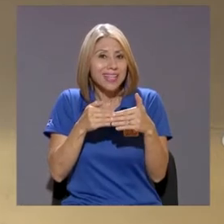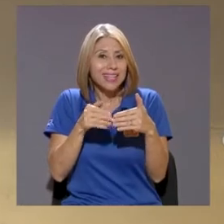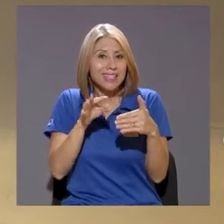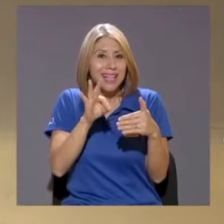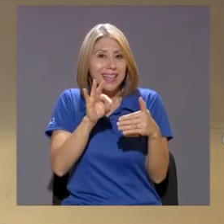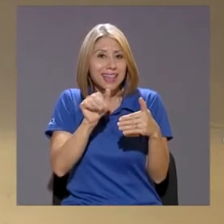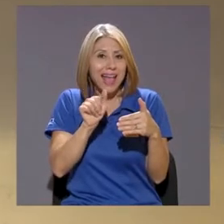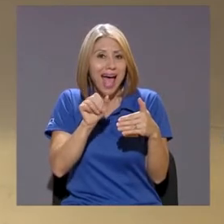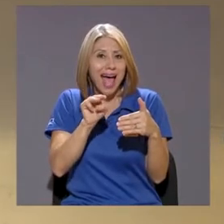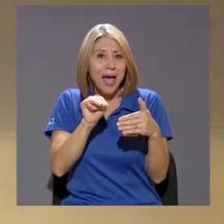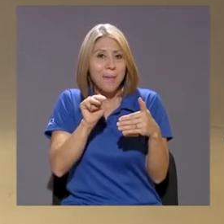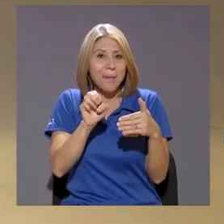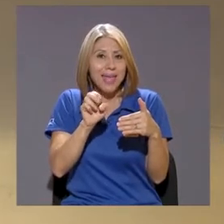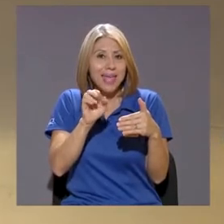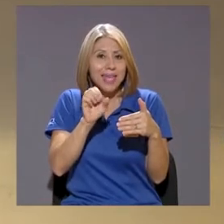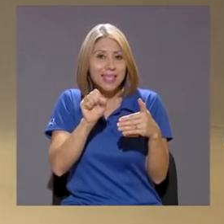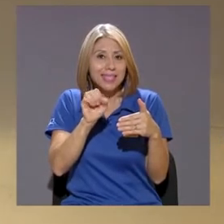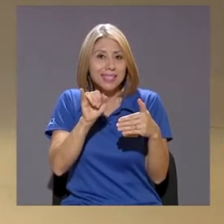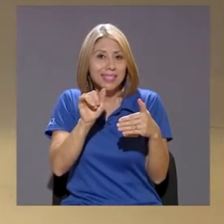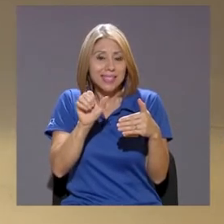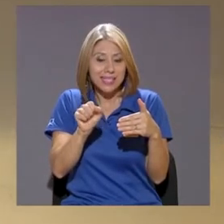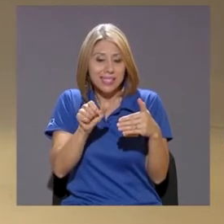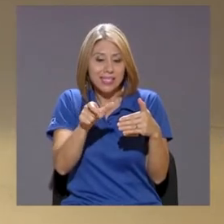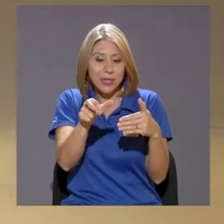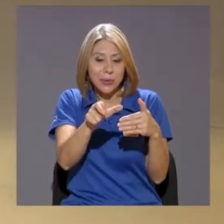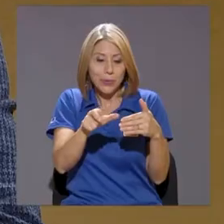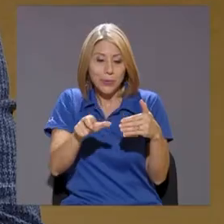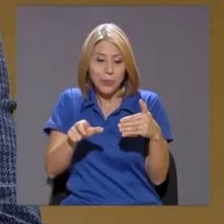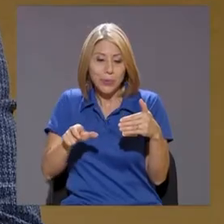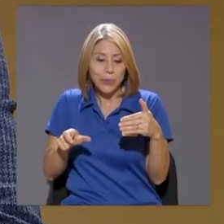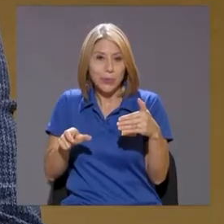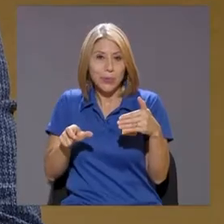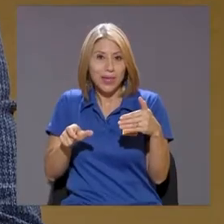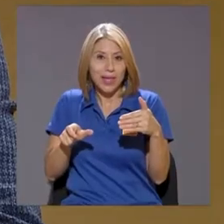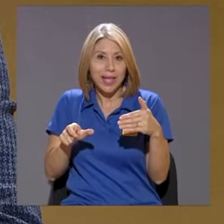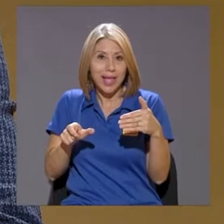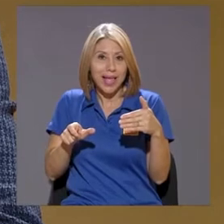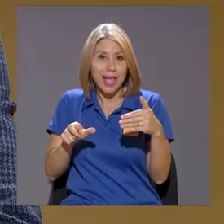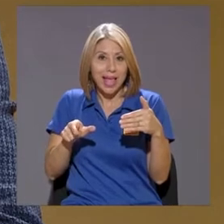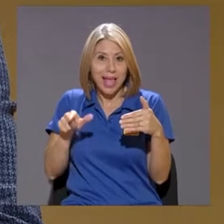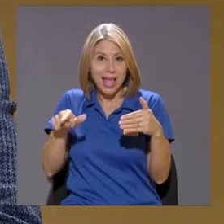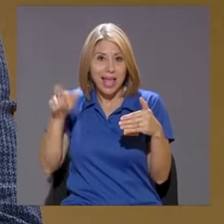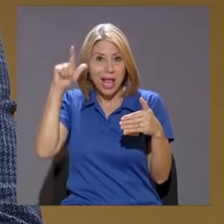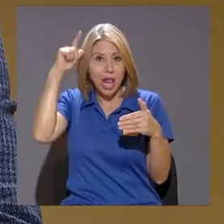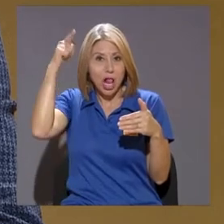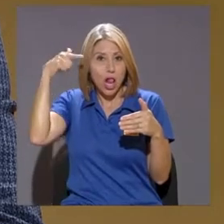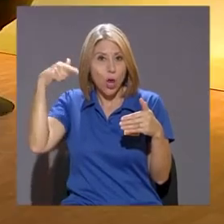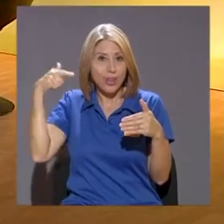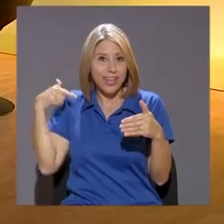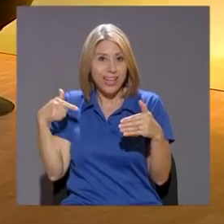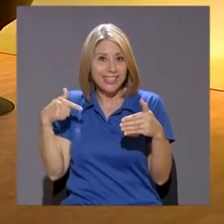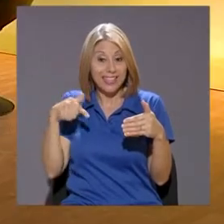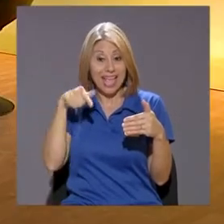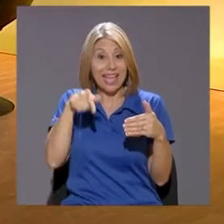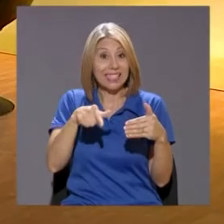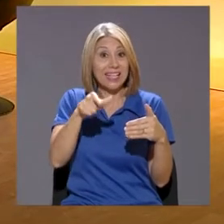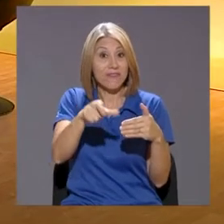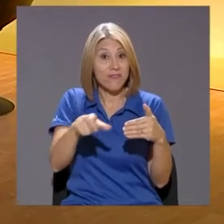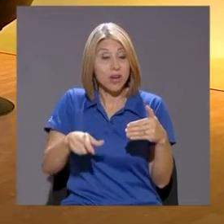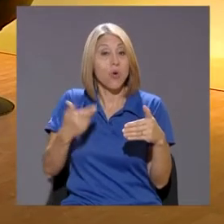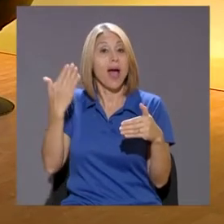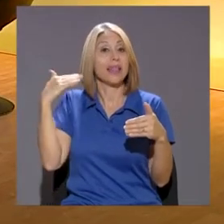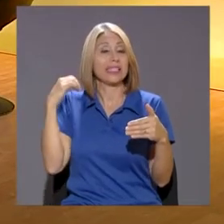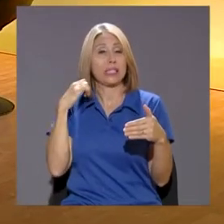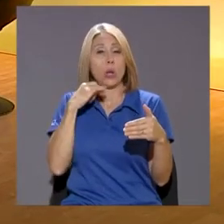Que es un río que corta la ciudad de Londres Que por cierto era un río muy contaminado y ahora